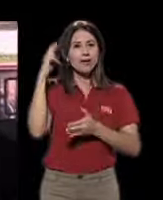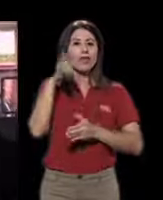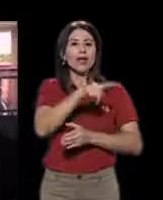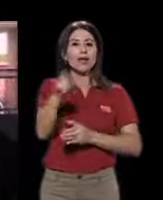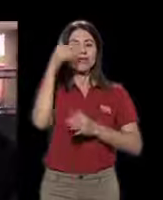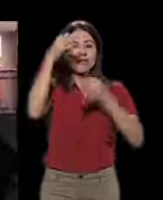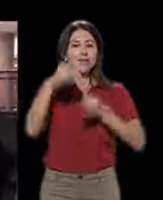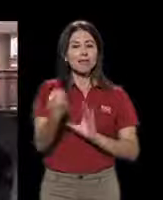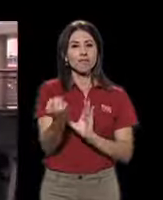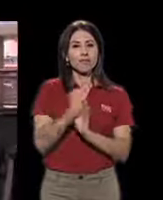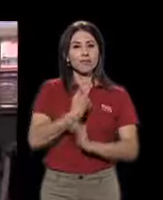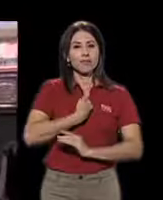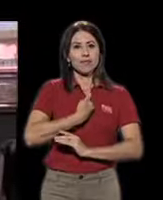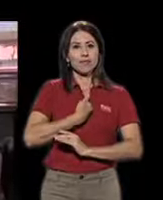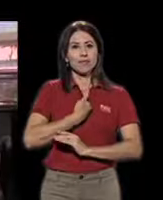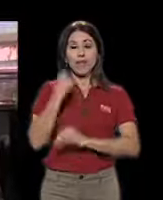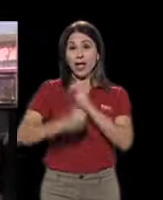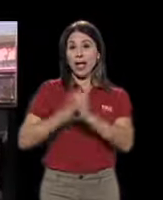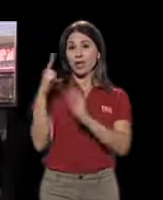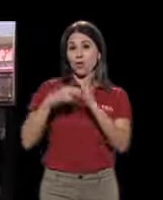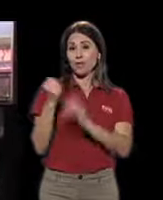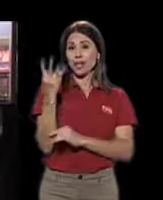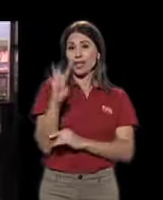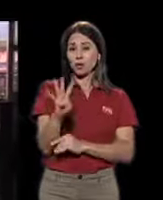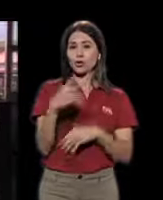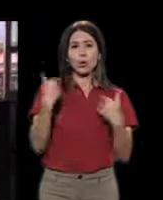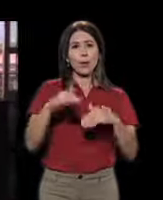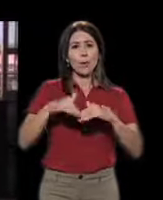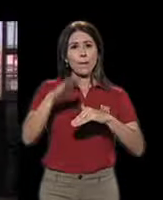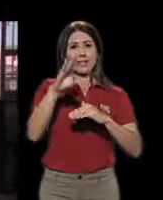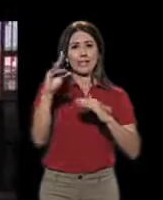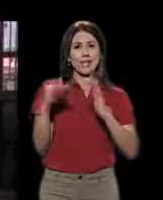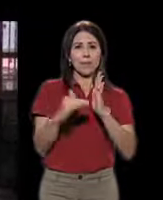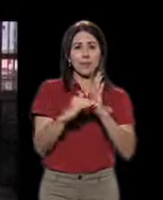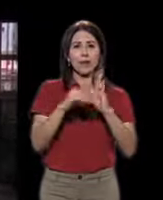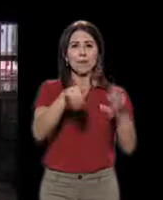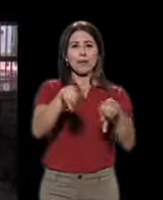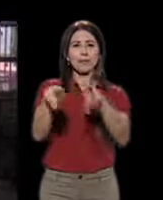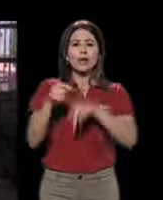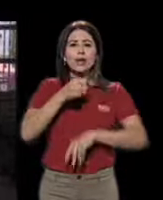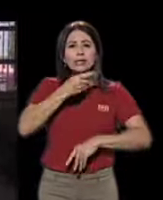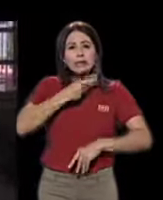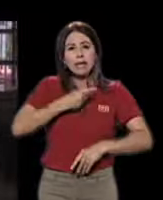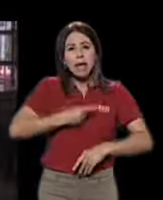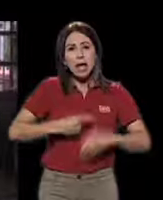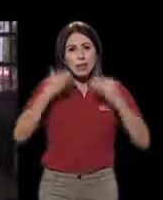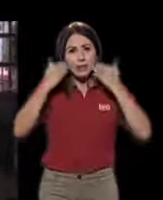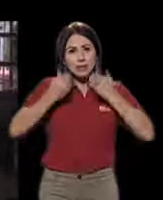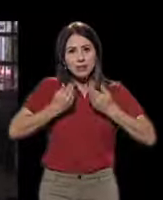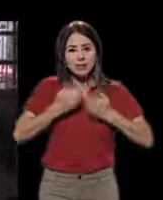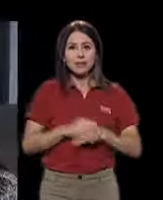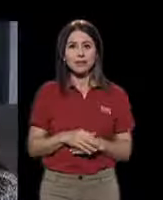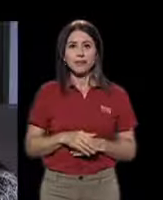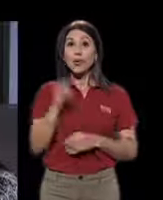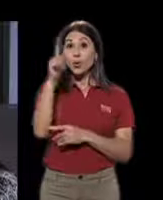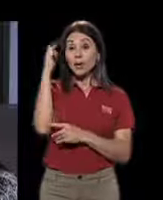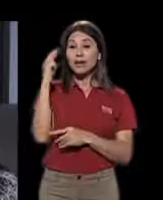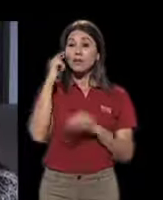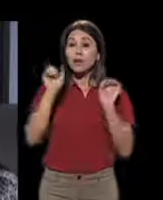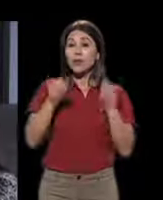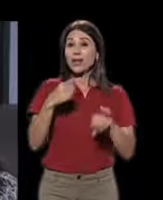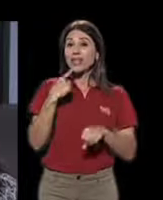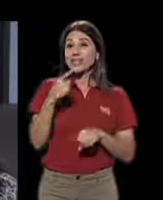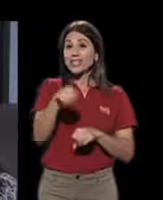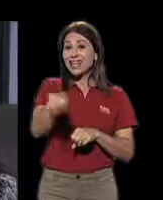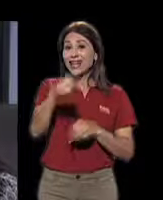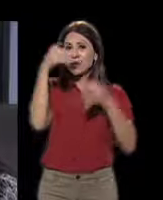al suicidio. En el 2014 se registraron más de 7.000 casos de episodios depresivos. Una de las causas que podrían citarse es